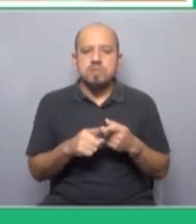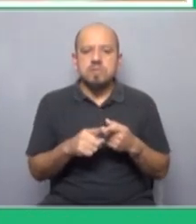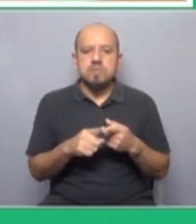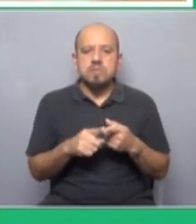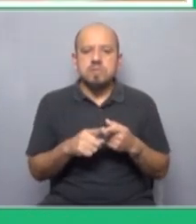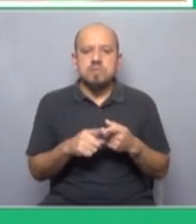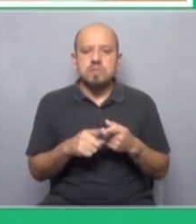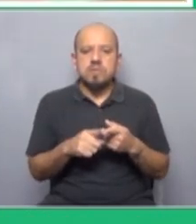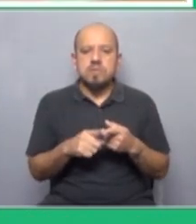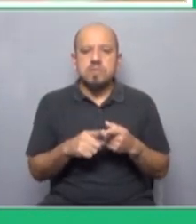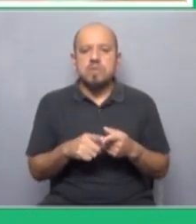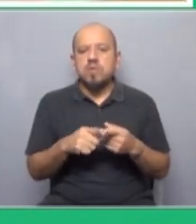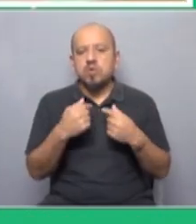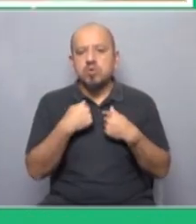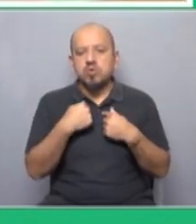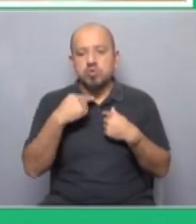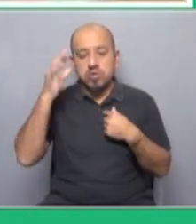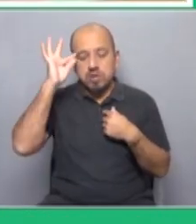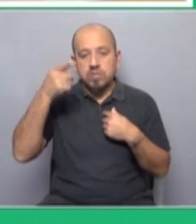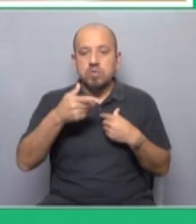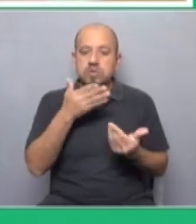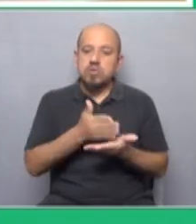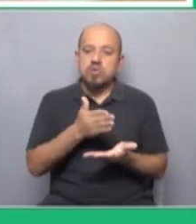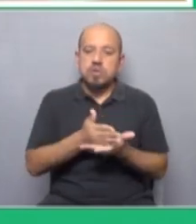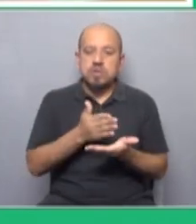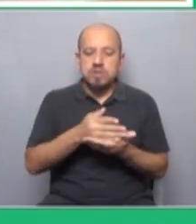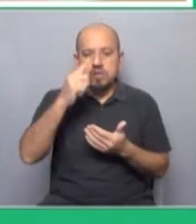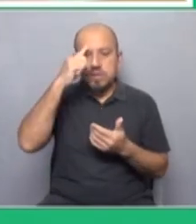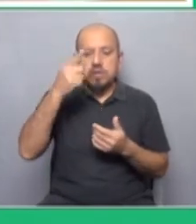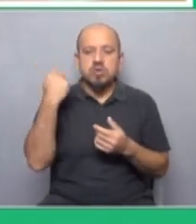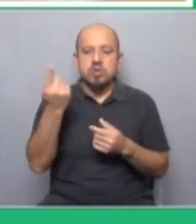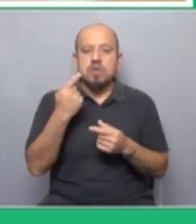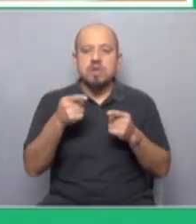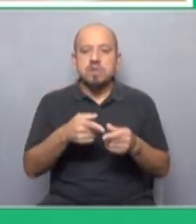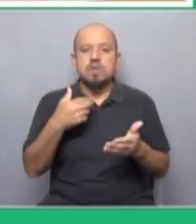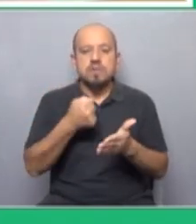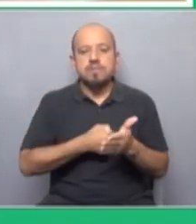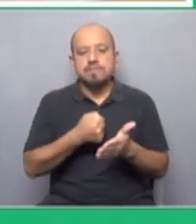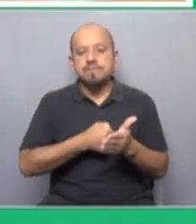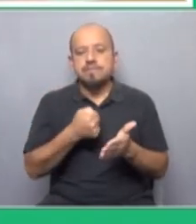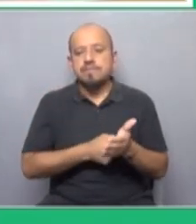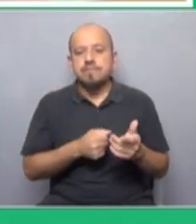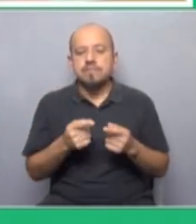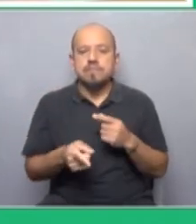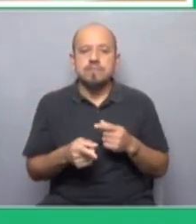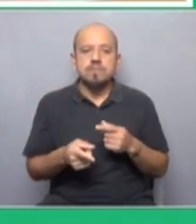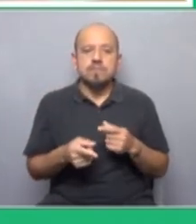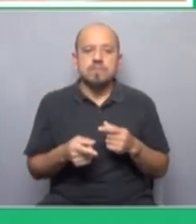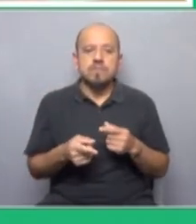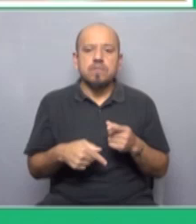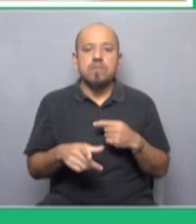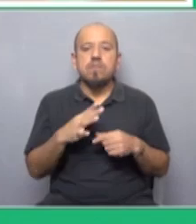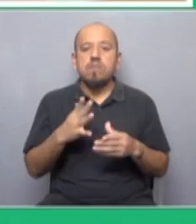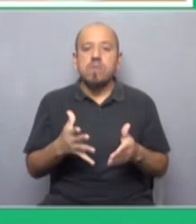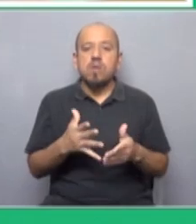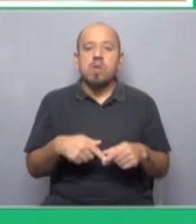nosotras y nosotros creemos en la solidaridad internacional en esta lucha de clases que tiene muchos